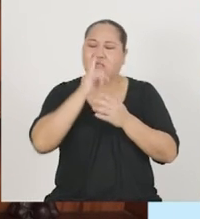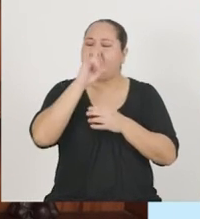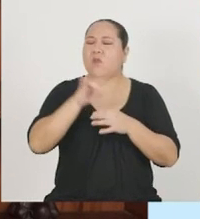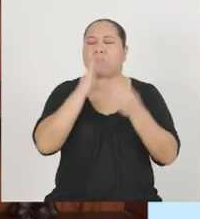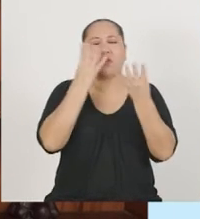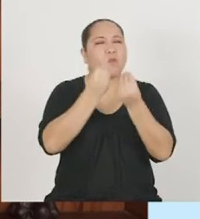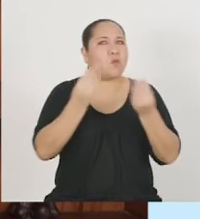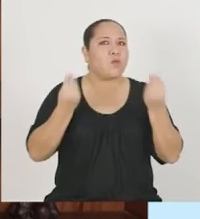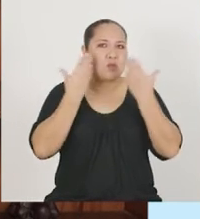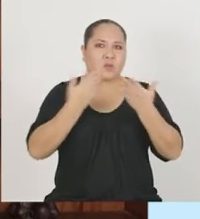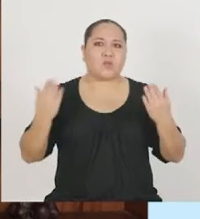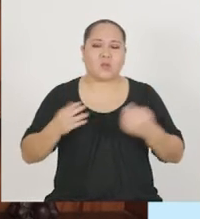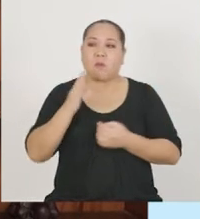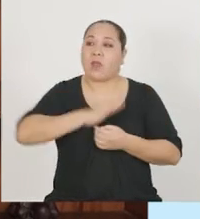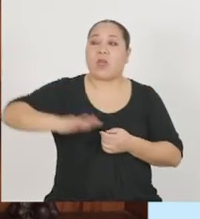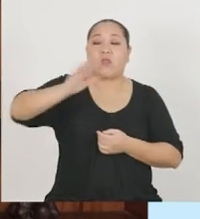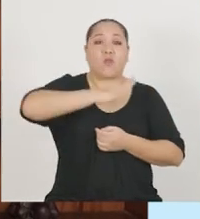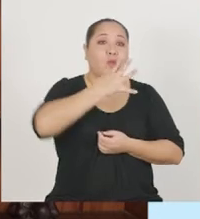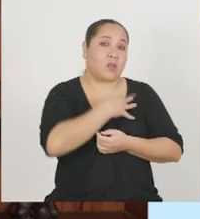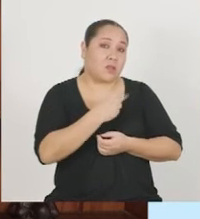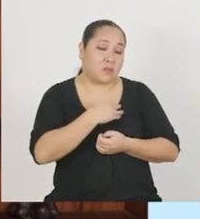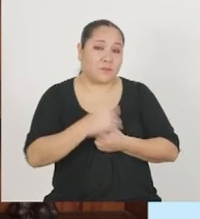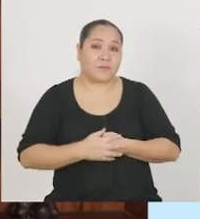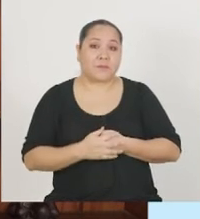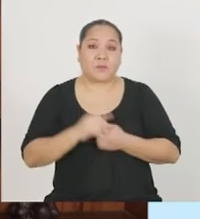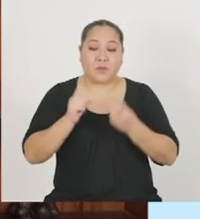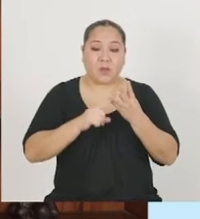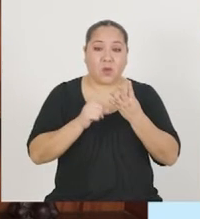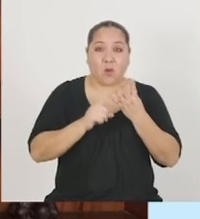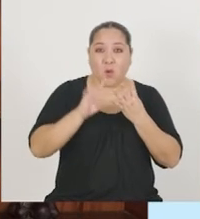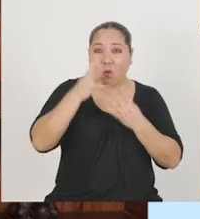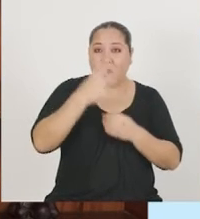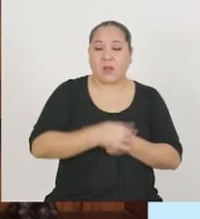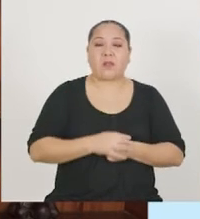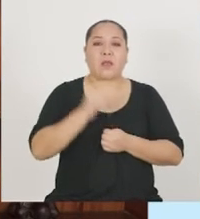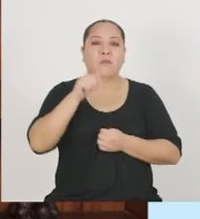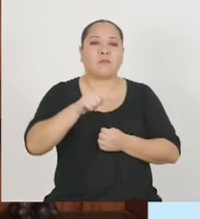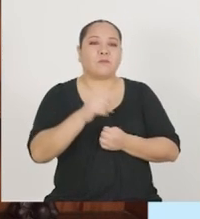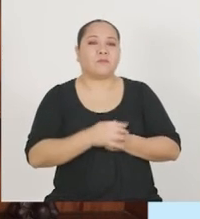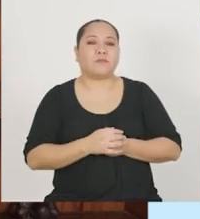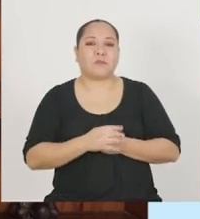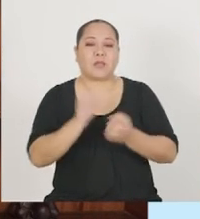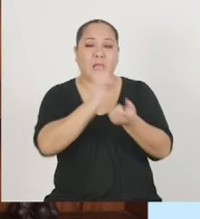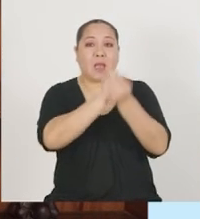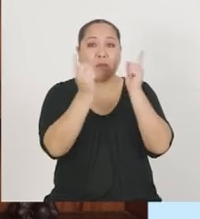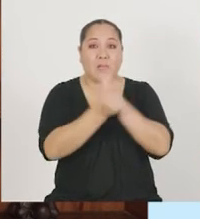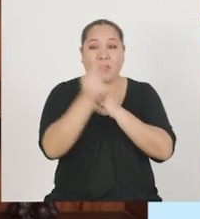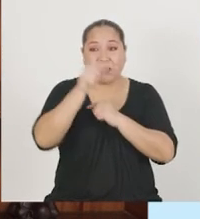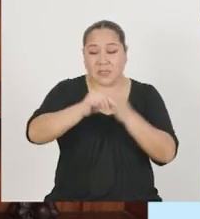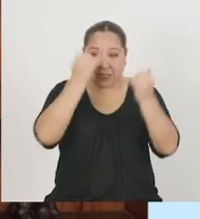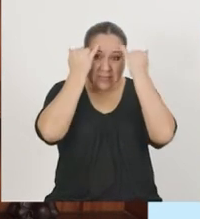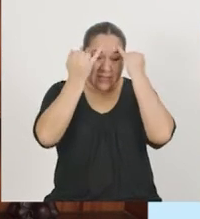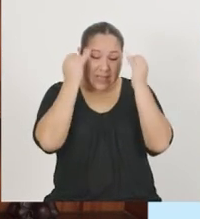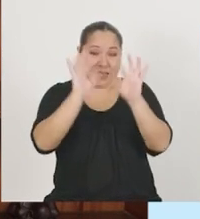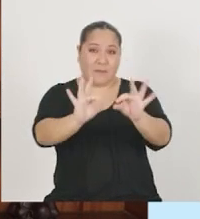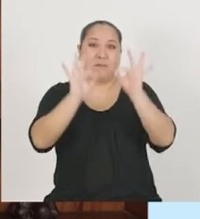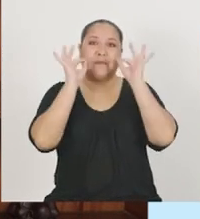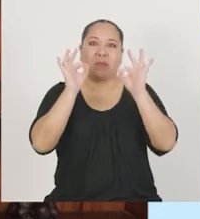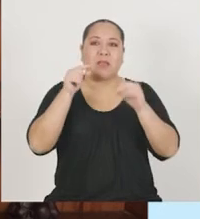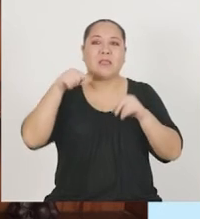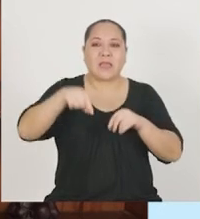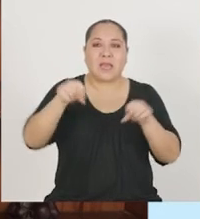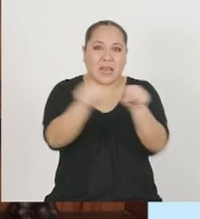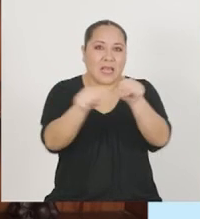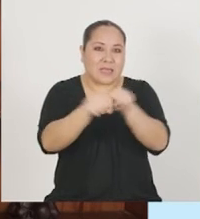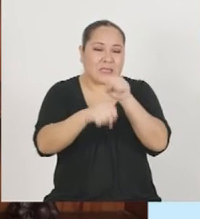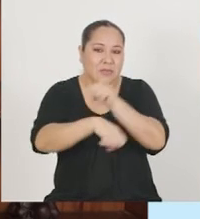usan en muchas actividades para todas las edades. Paso 4. Convirtiendo estos criterios de éxito